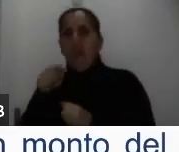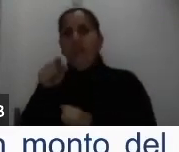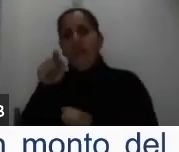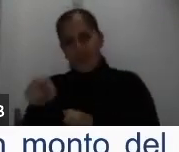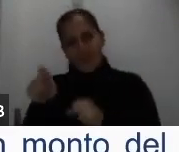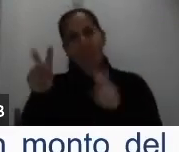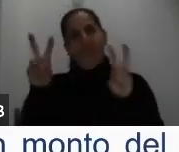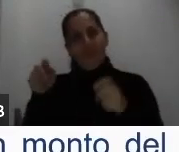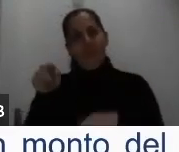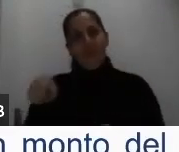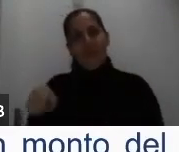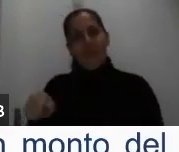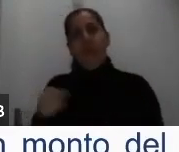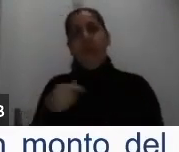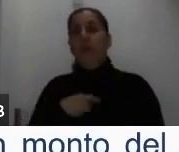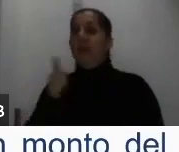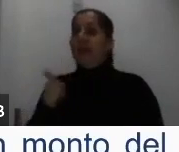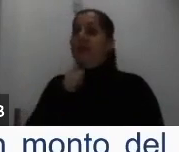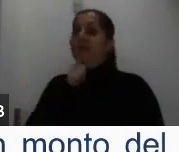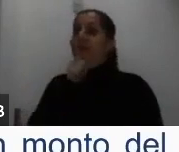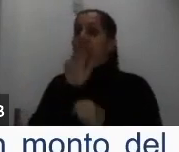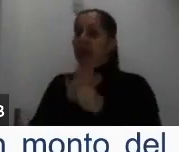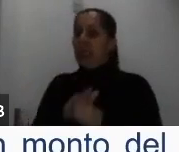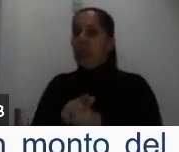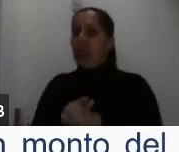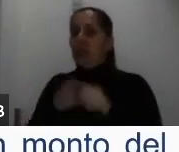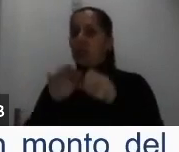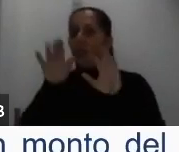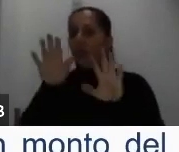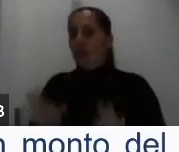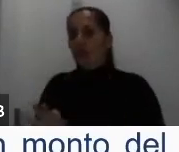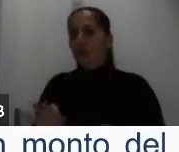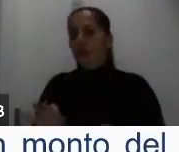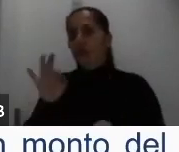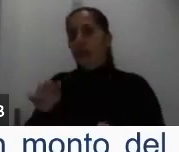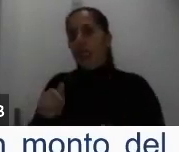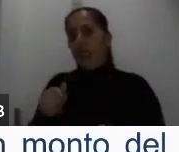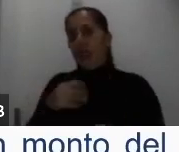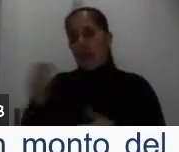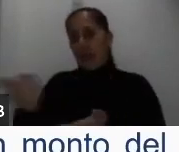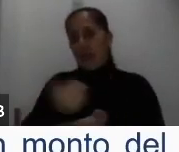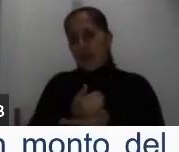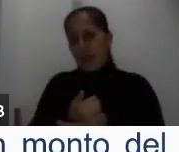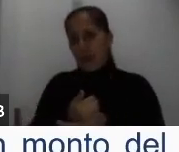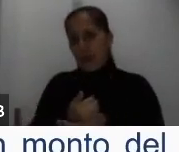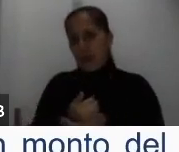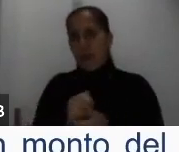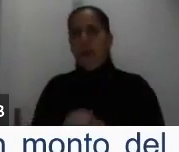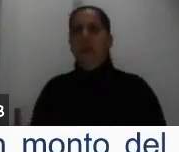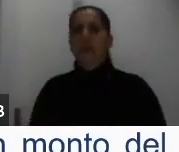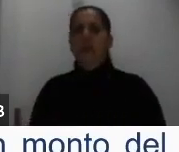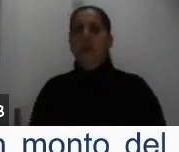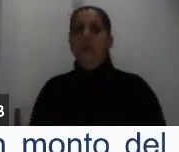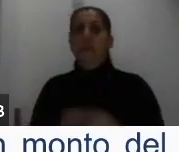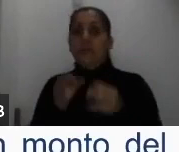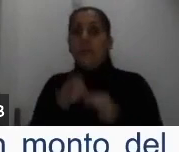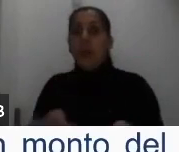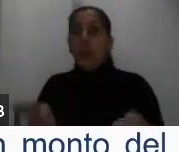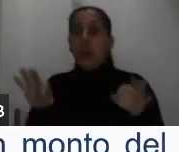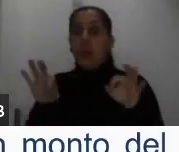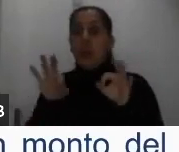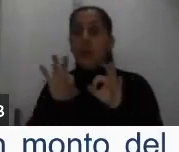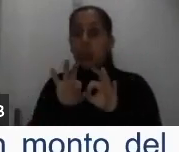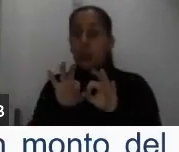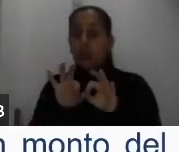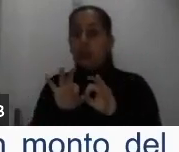necesitamos es una declaración jurada de ingresos. Importante. En aquellos casos donde la